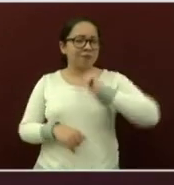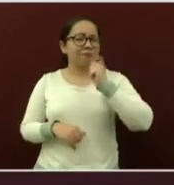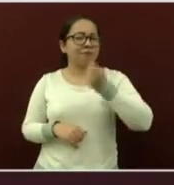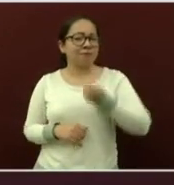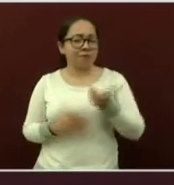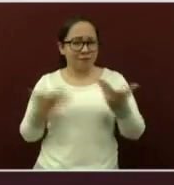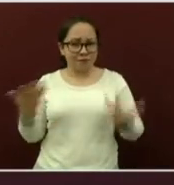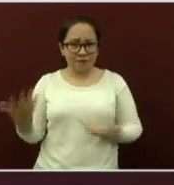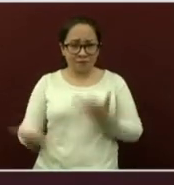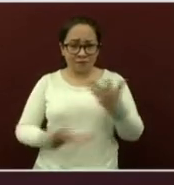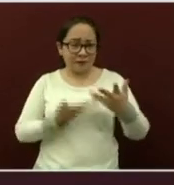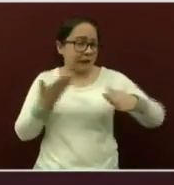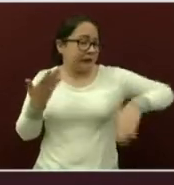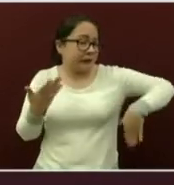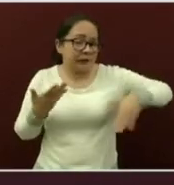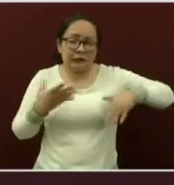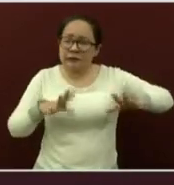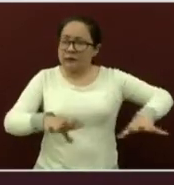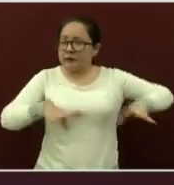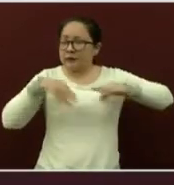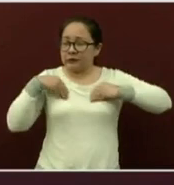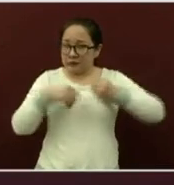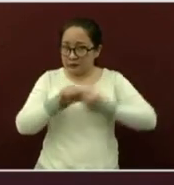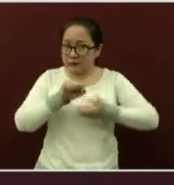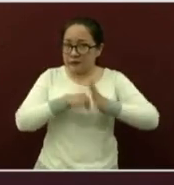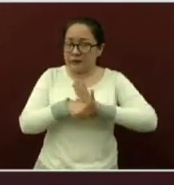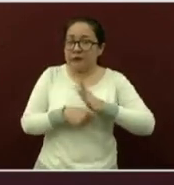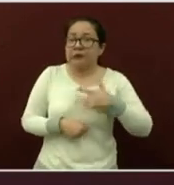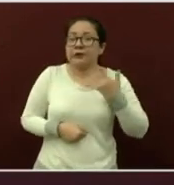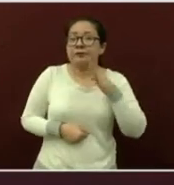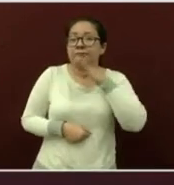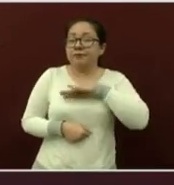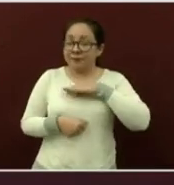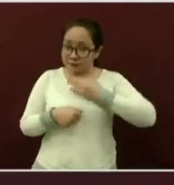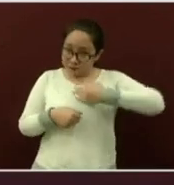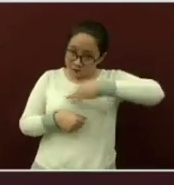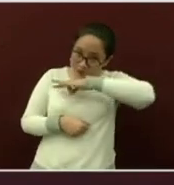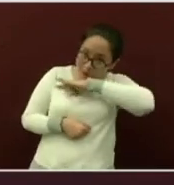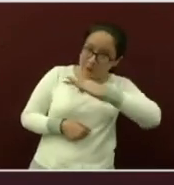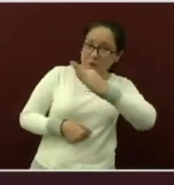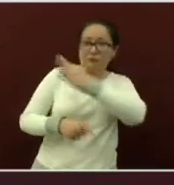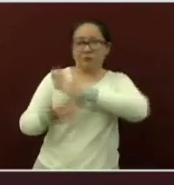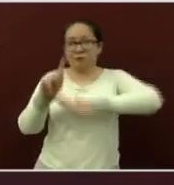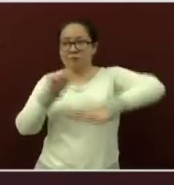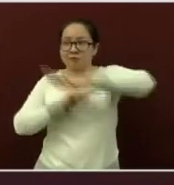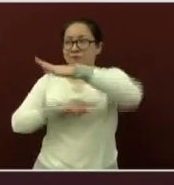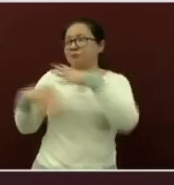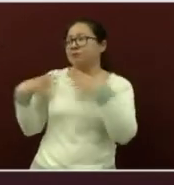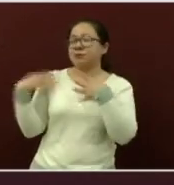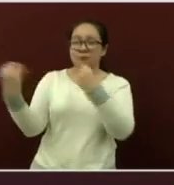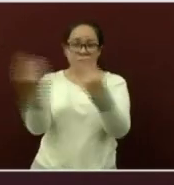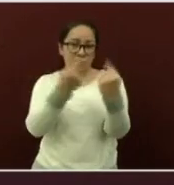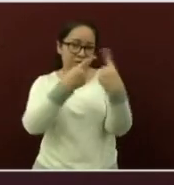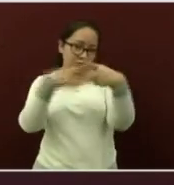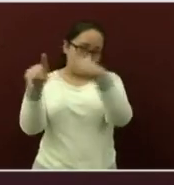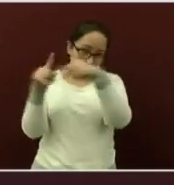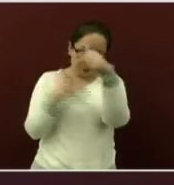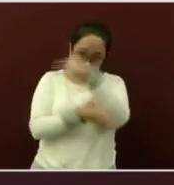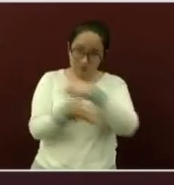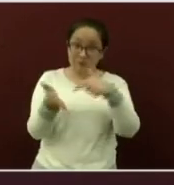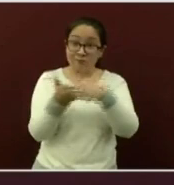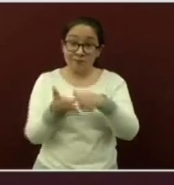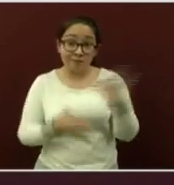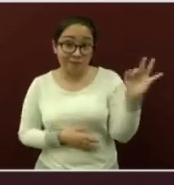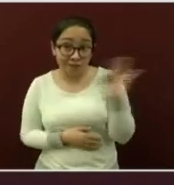que recién desarrollaron la enfermedad y pueden contagiar a otras personas en cualquier lugar en donde se